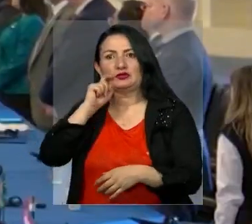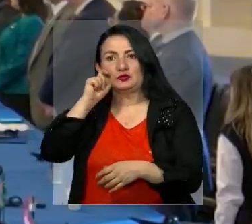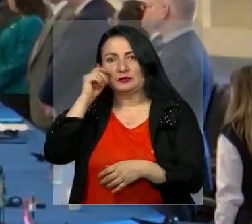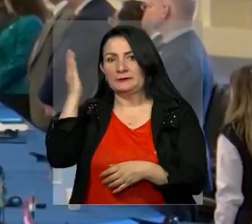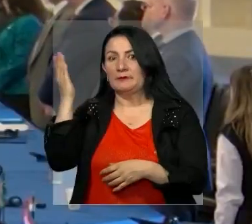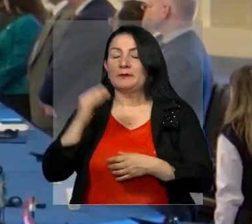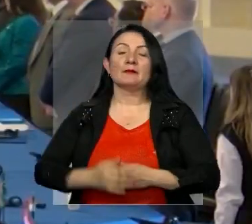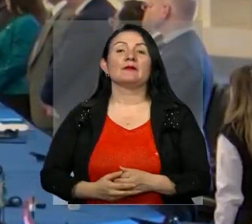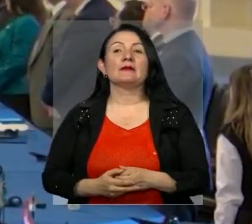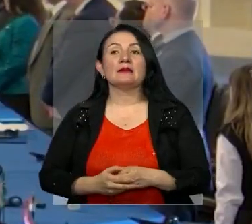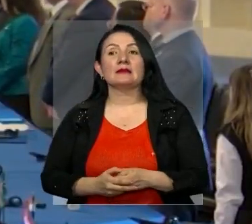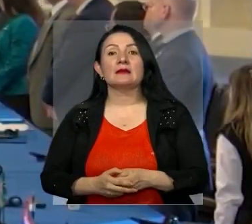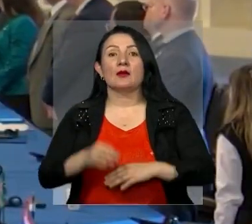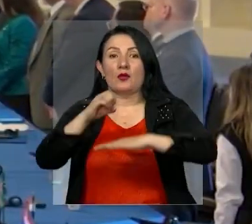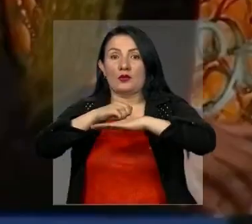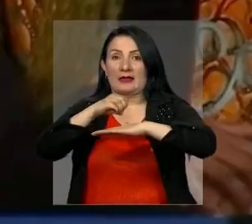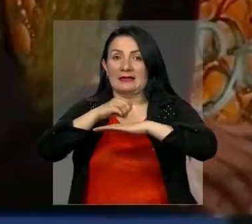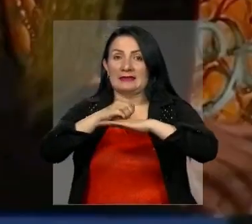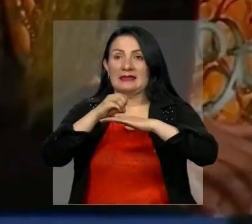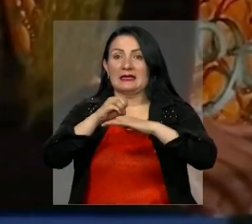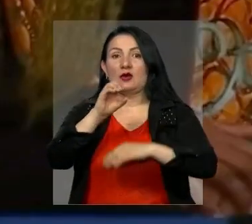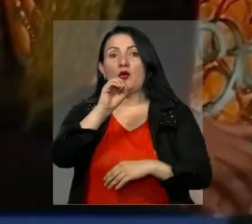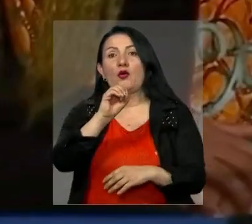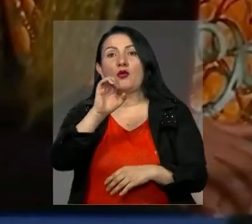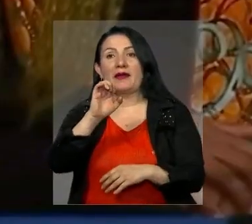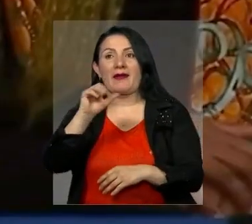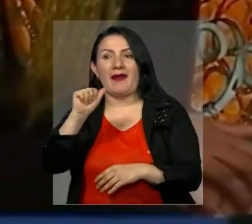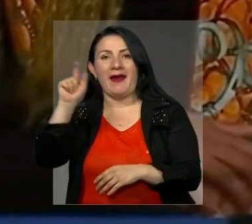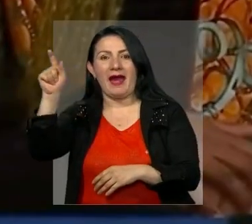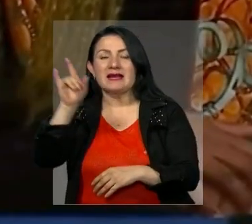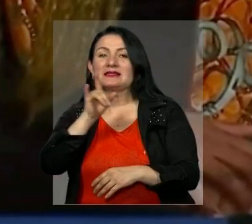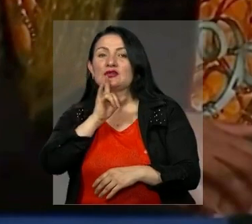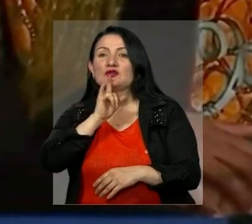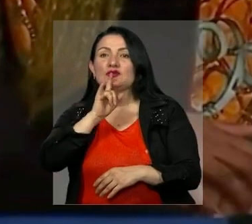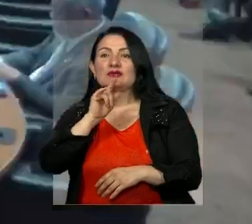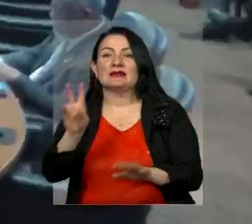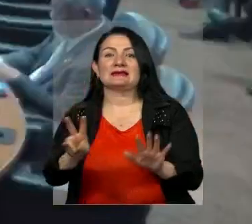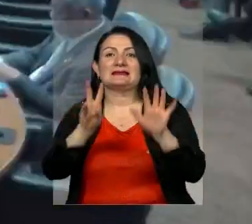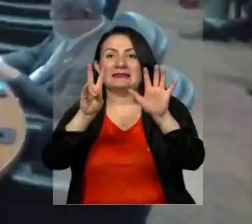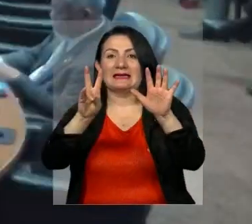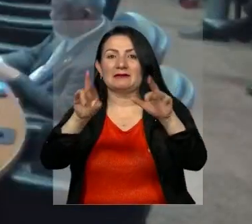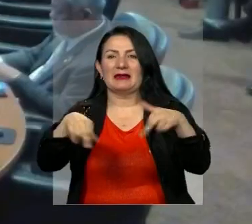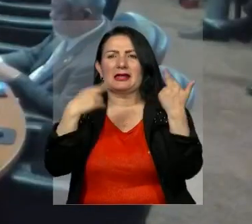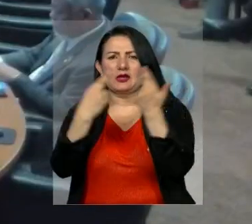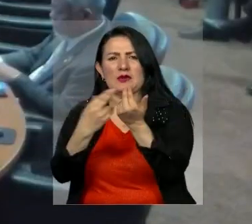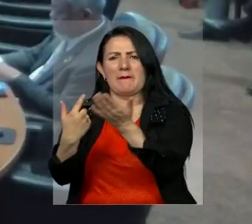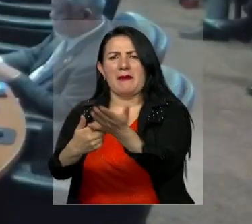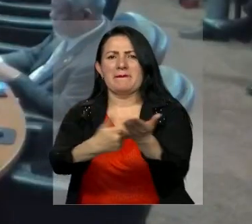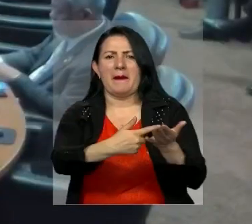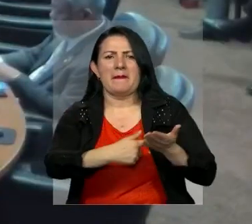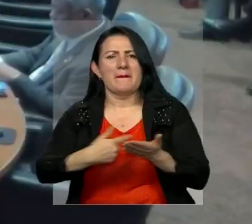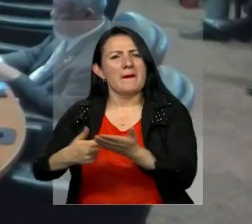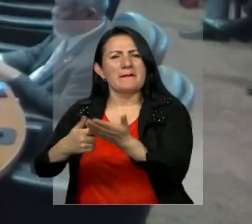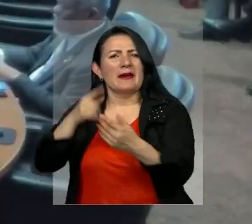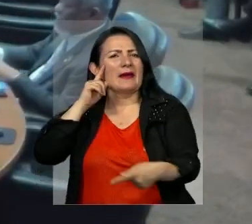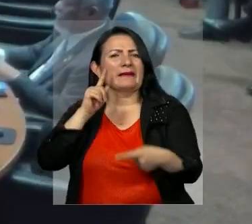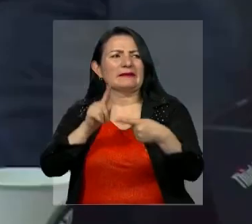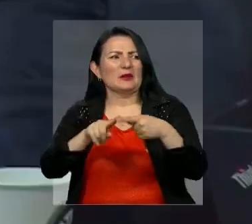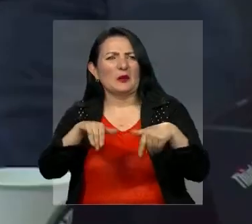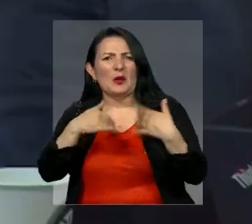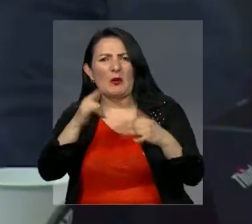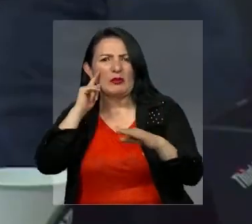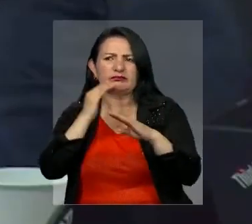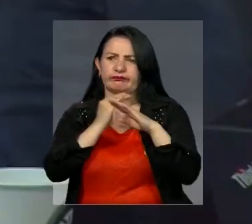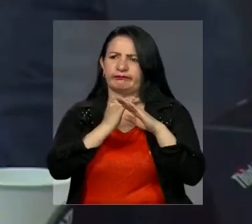La Organización de Estados Americanos, OEA, desarrollará su séptima reunión de autoridades nacionales en materia de trata de